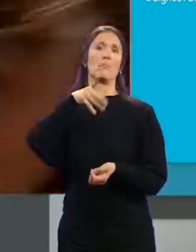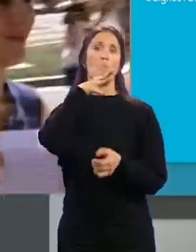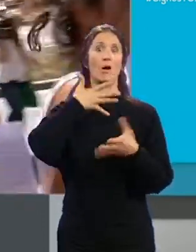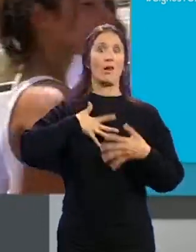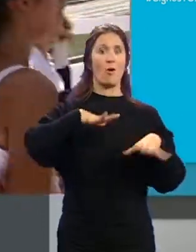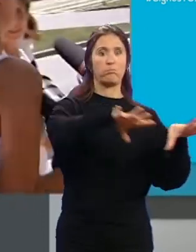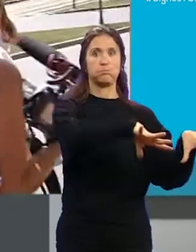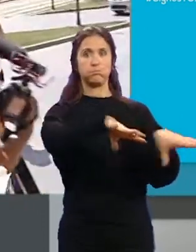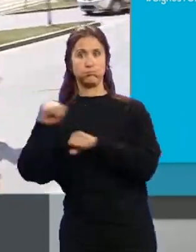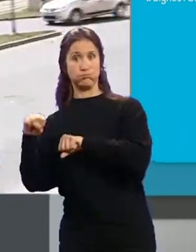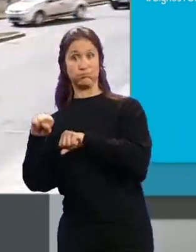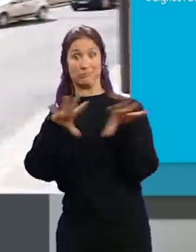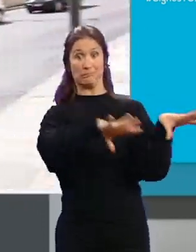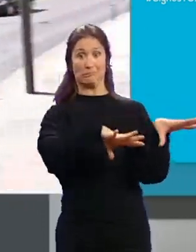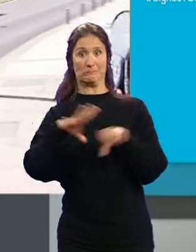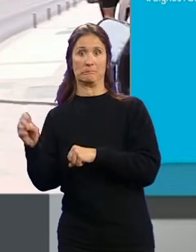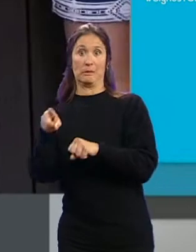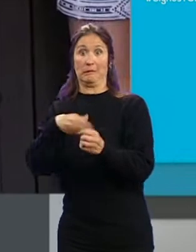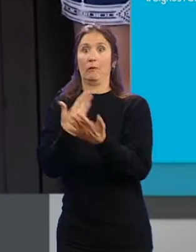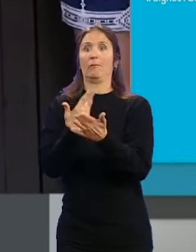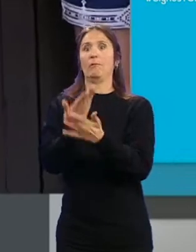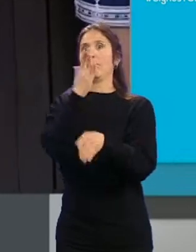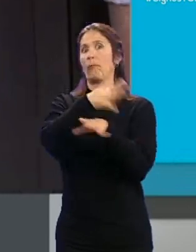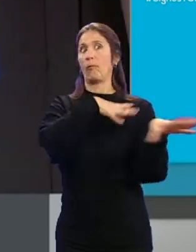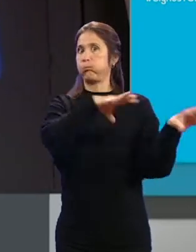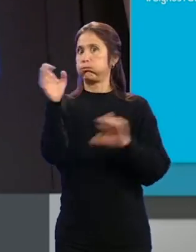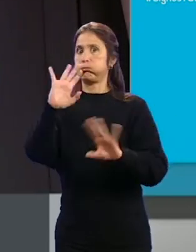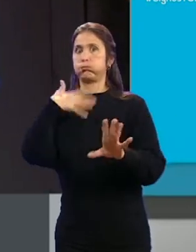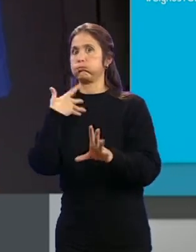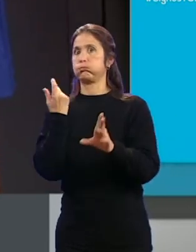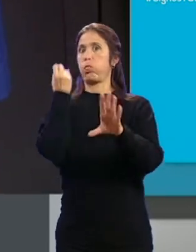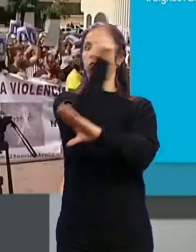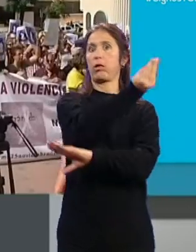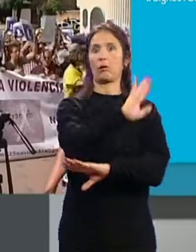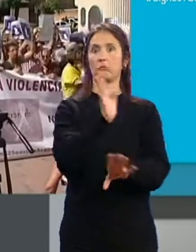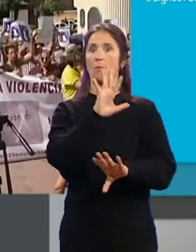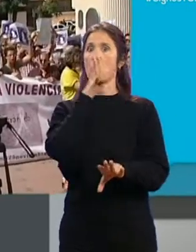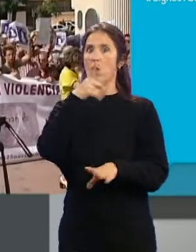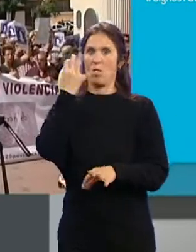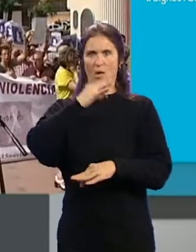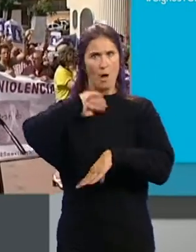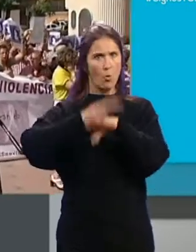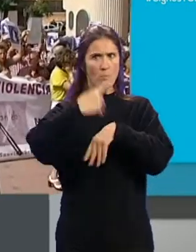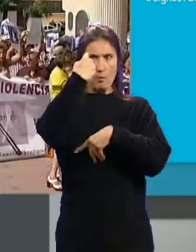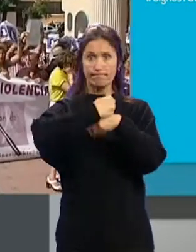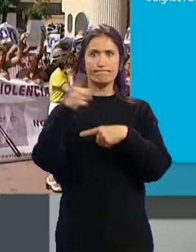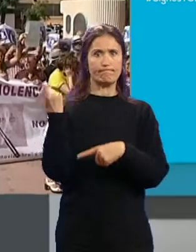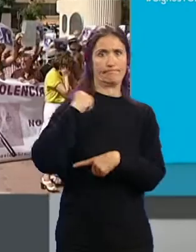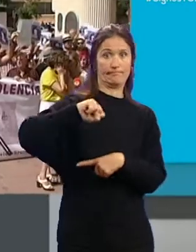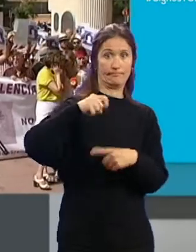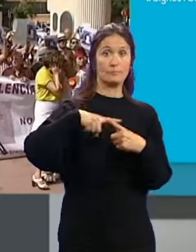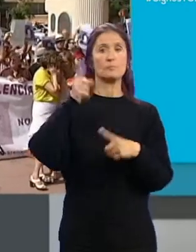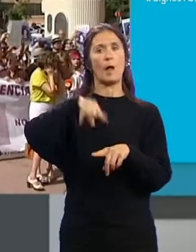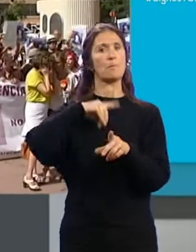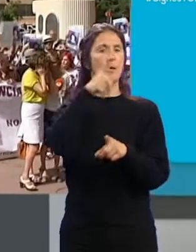hijos... ...y en la que se basó para no devolver a los niños... ...al padre incumpliendo las resoluciones... ...que le obligaban a hacerlo. También han sido